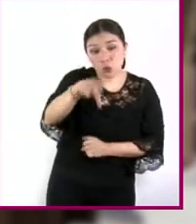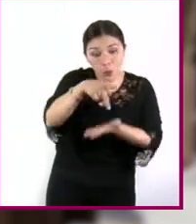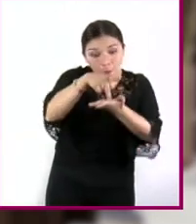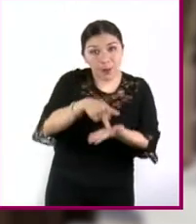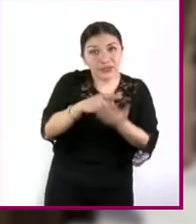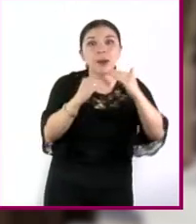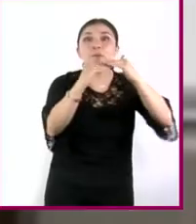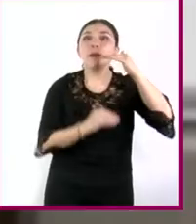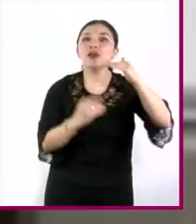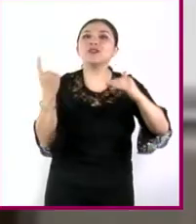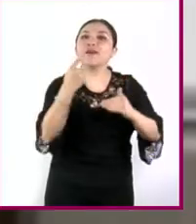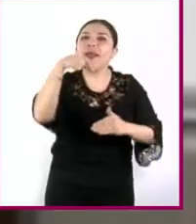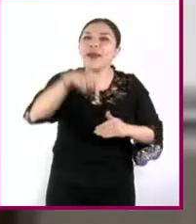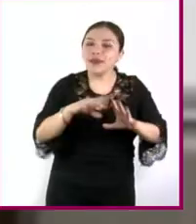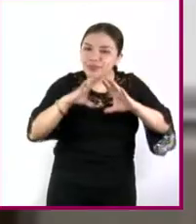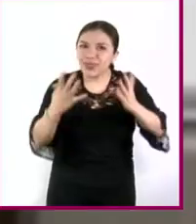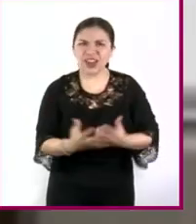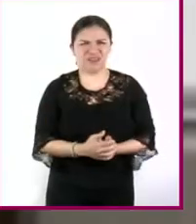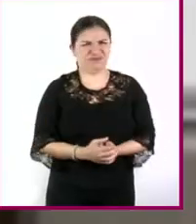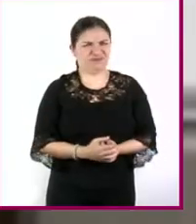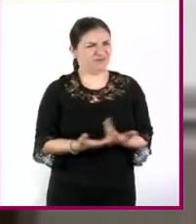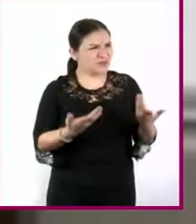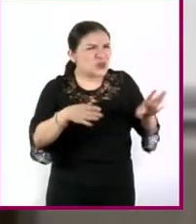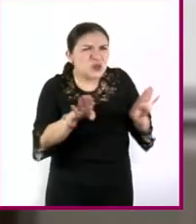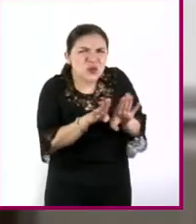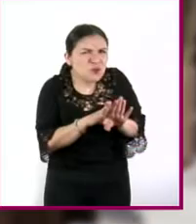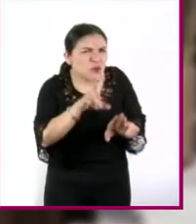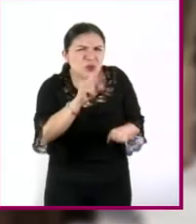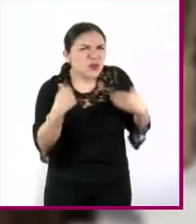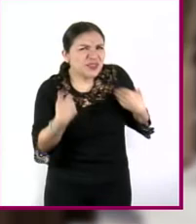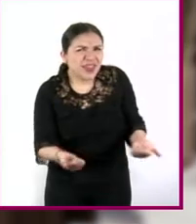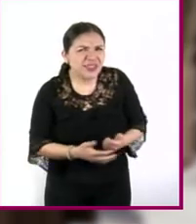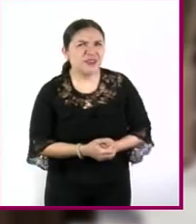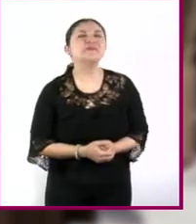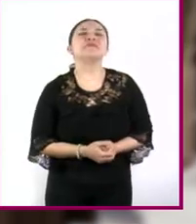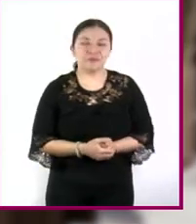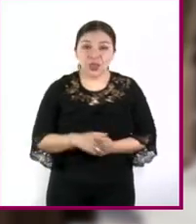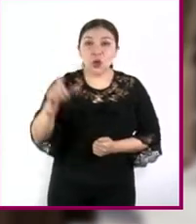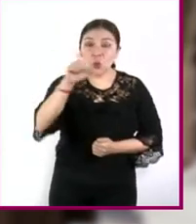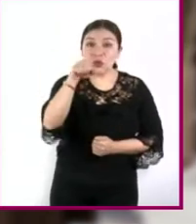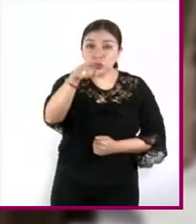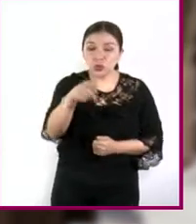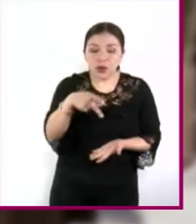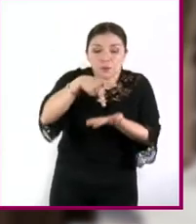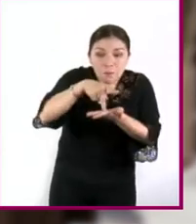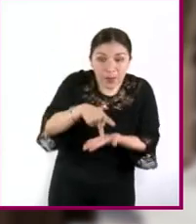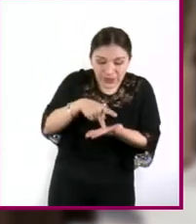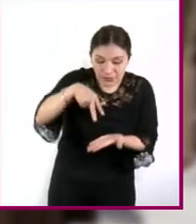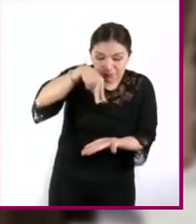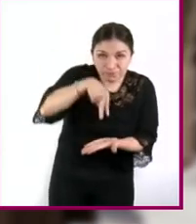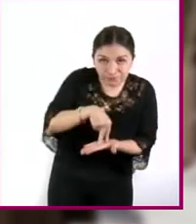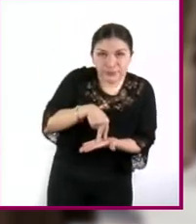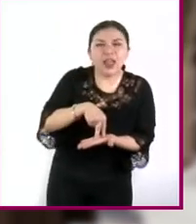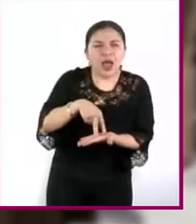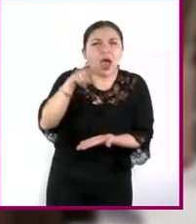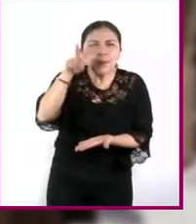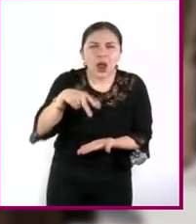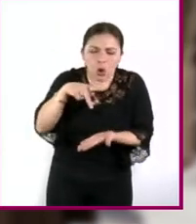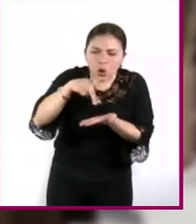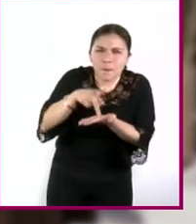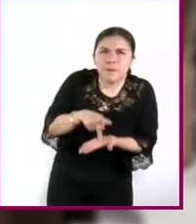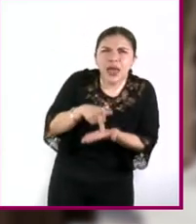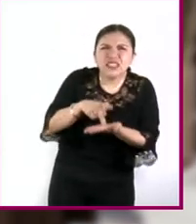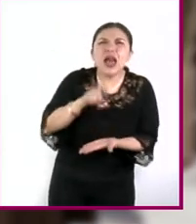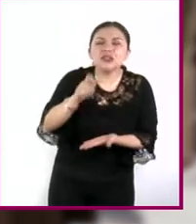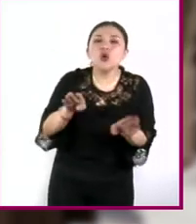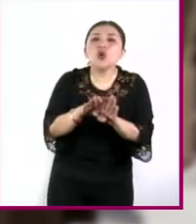menos que en la tierra cómo está eso no entiendo cuando te subes a una báscula en realidad lo que estás midiendo es